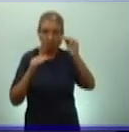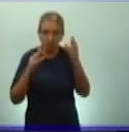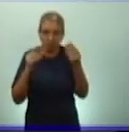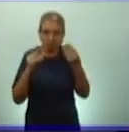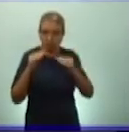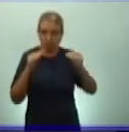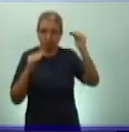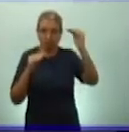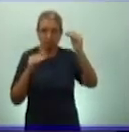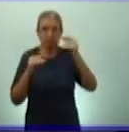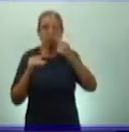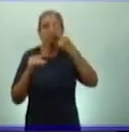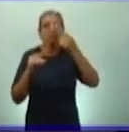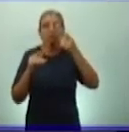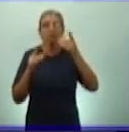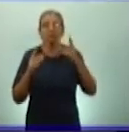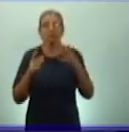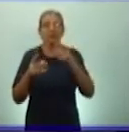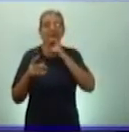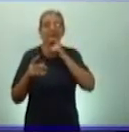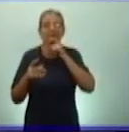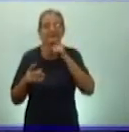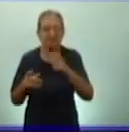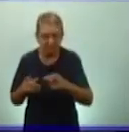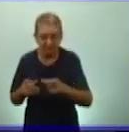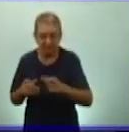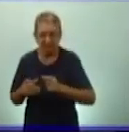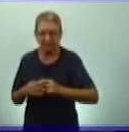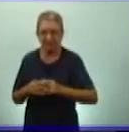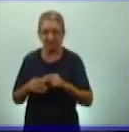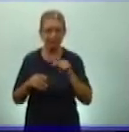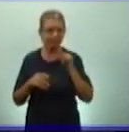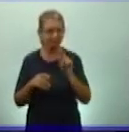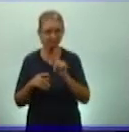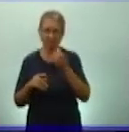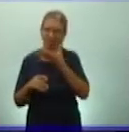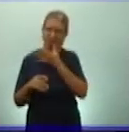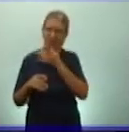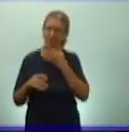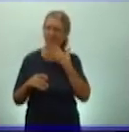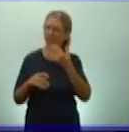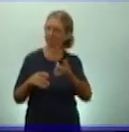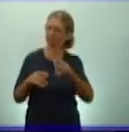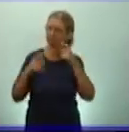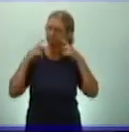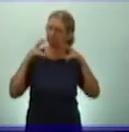escasea el oxígeno y resulta difícil respirar. No parece un buen lugar para vivir.